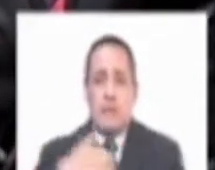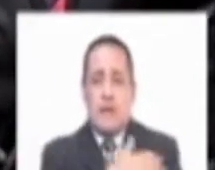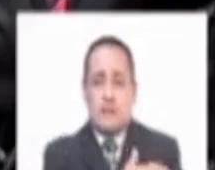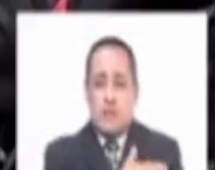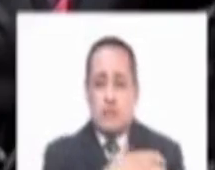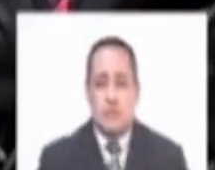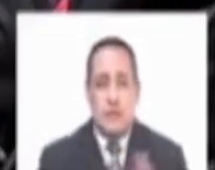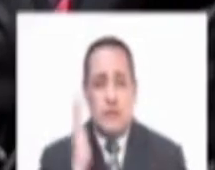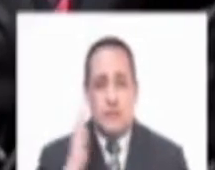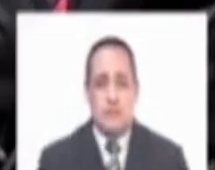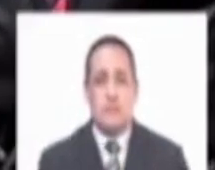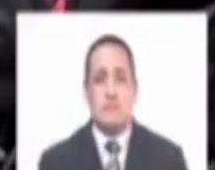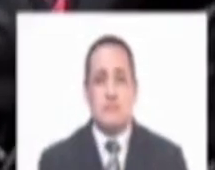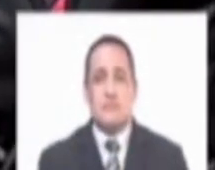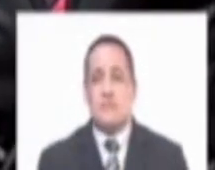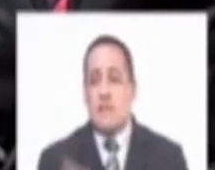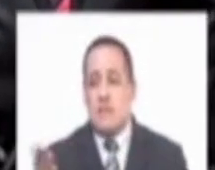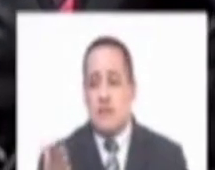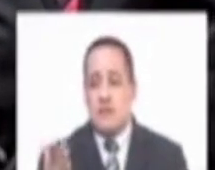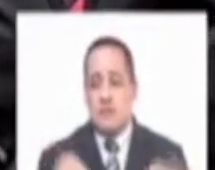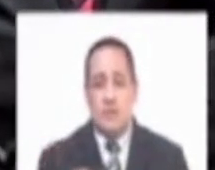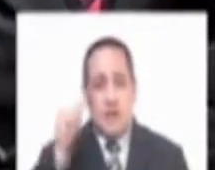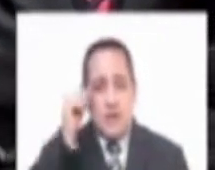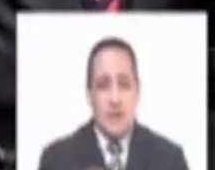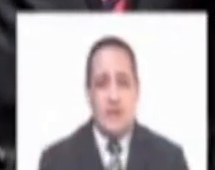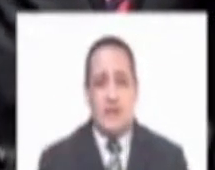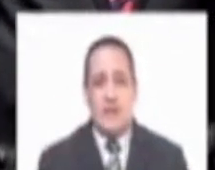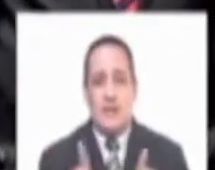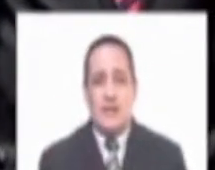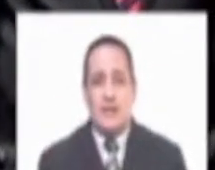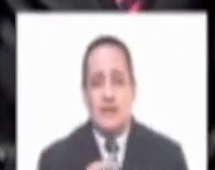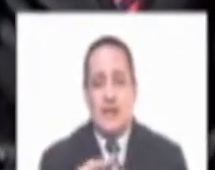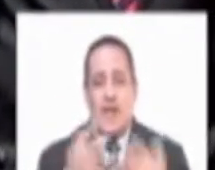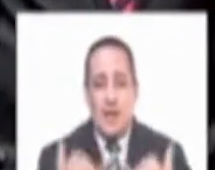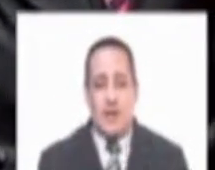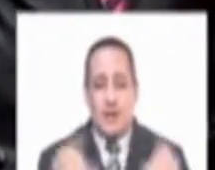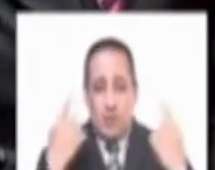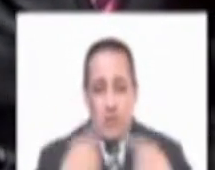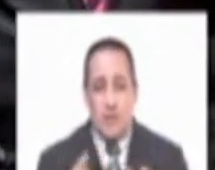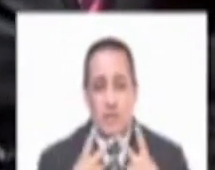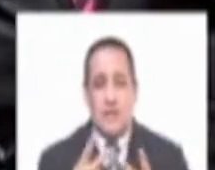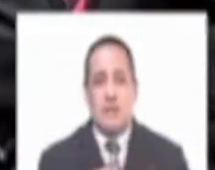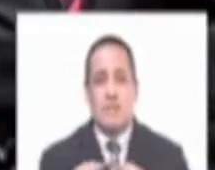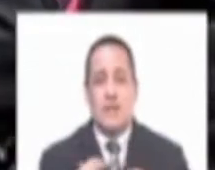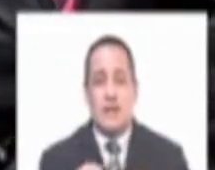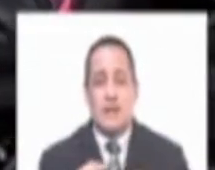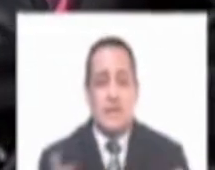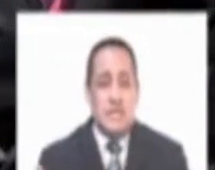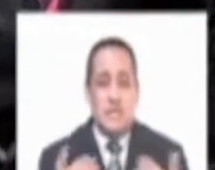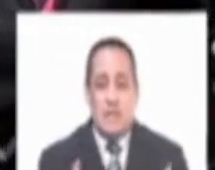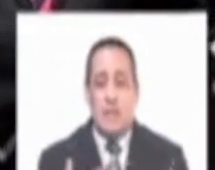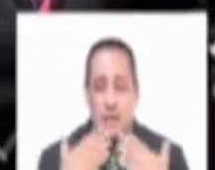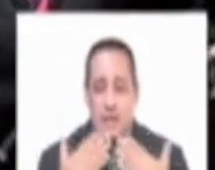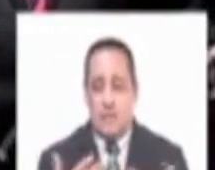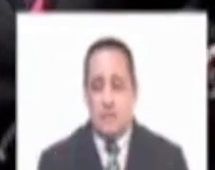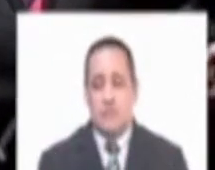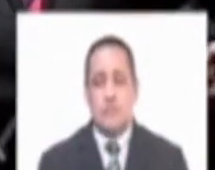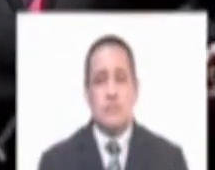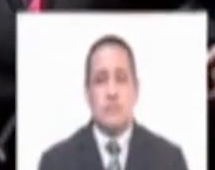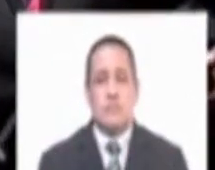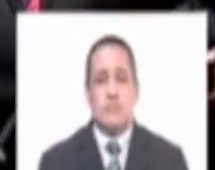Eso solamente quiero decirles Es una anécdota Yo ya pasé la página Así que Les agradezco mucho